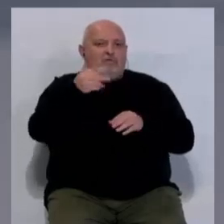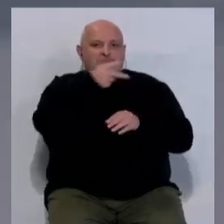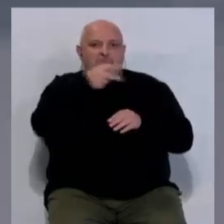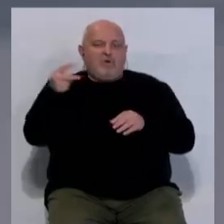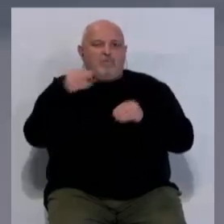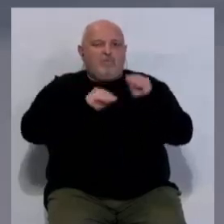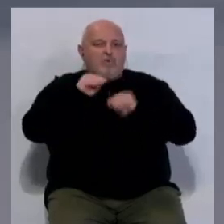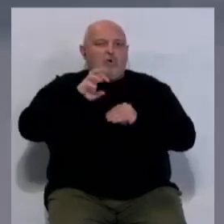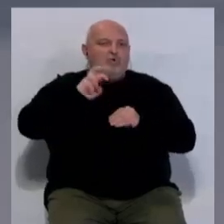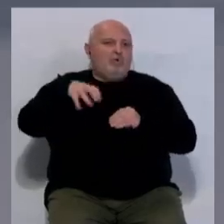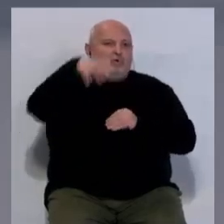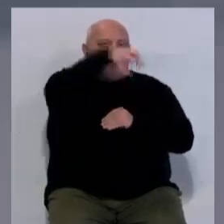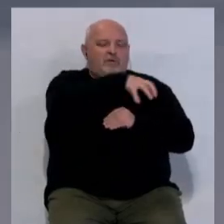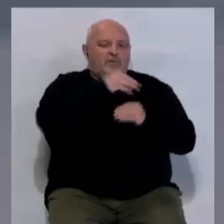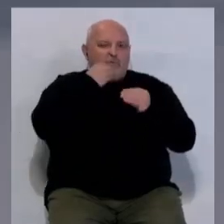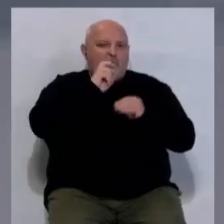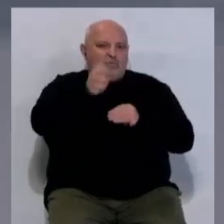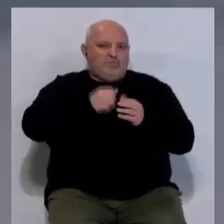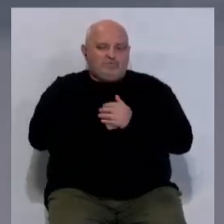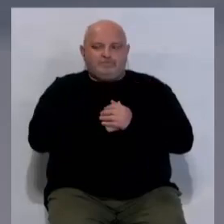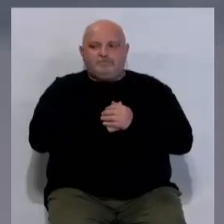o buscarle una ubicación alternativa.